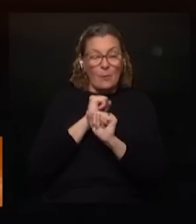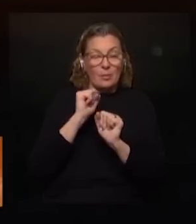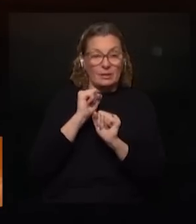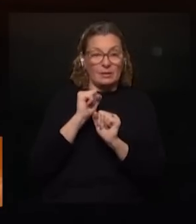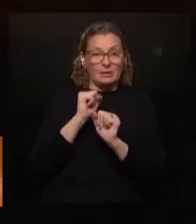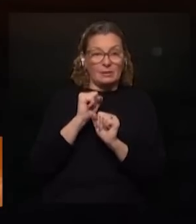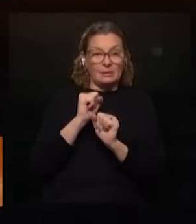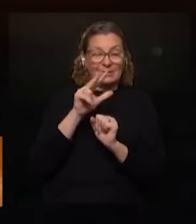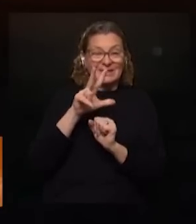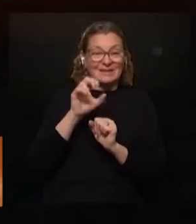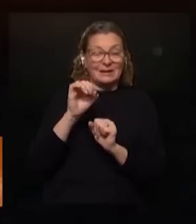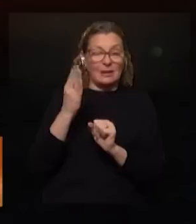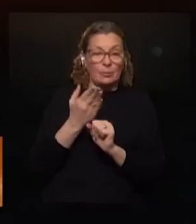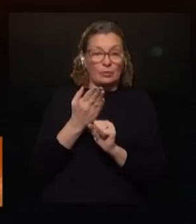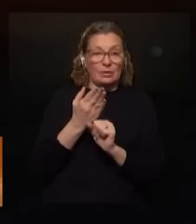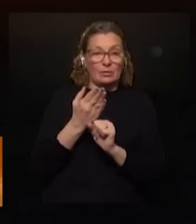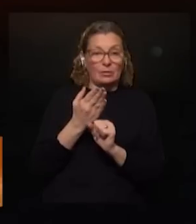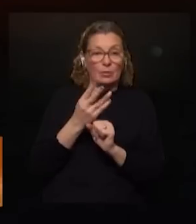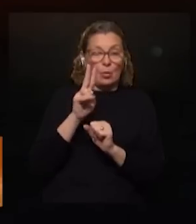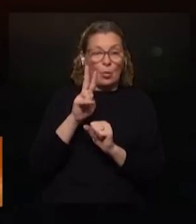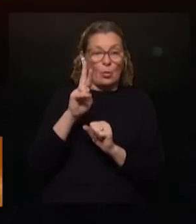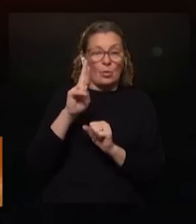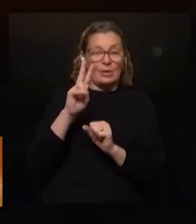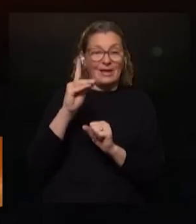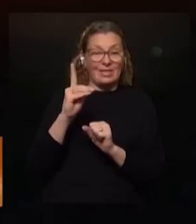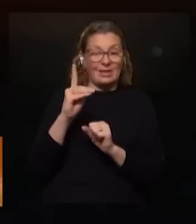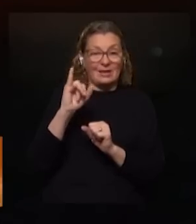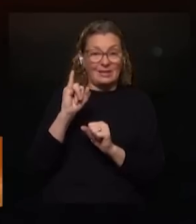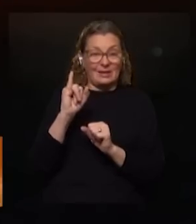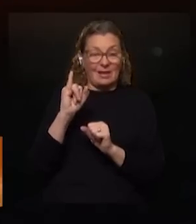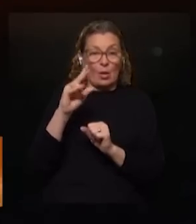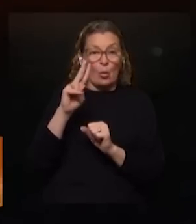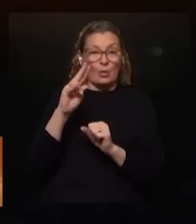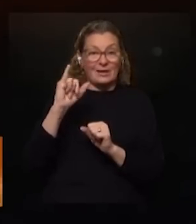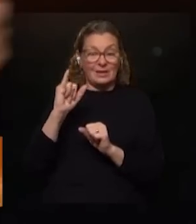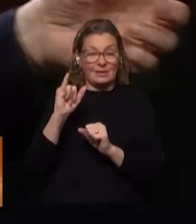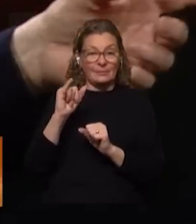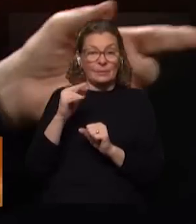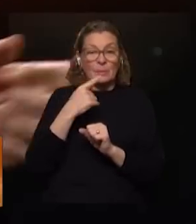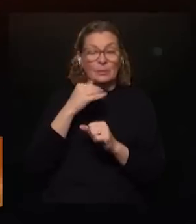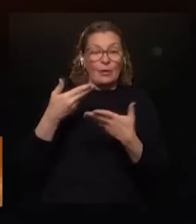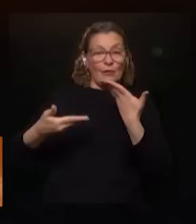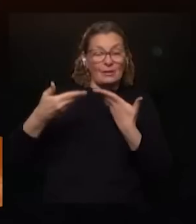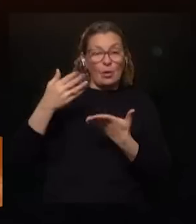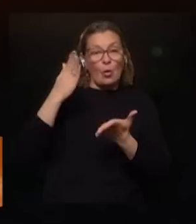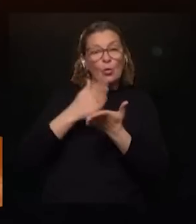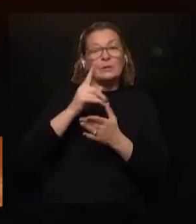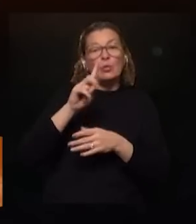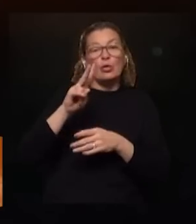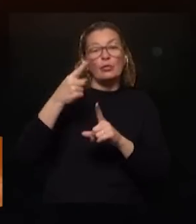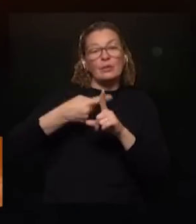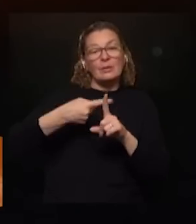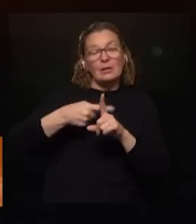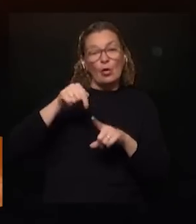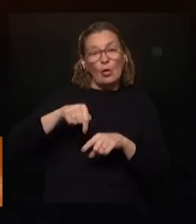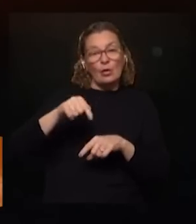30% en unidades indexadas es decir por la inflación si tomamos los últimos 12 meses el tope